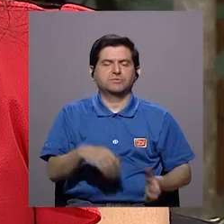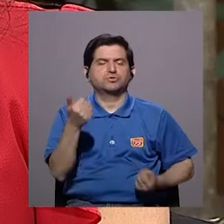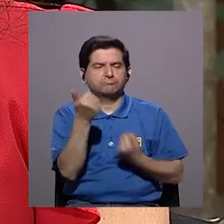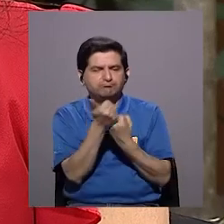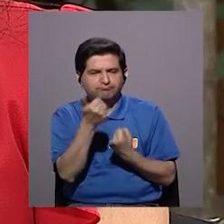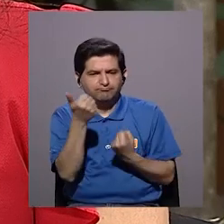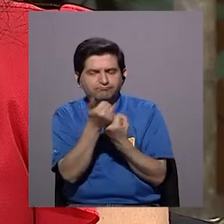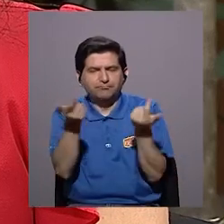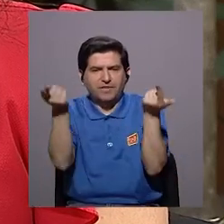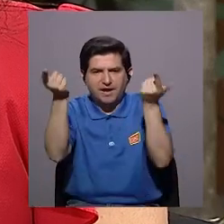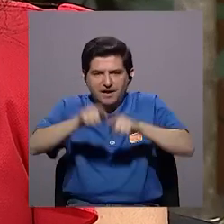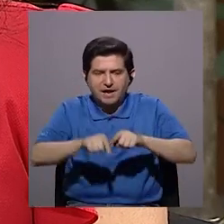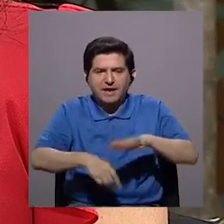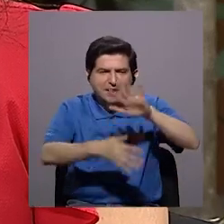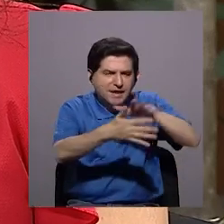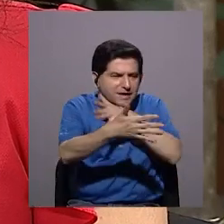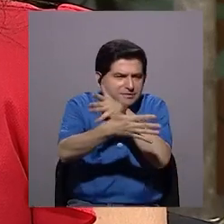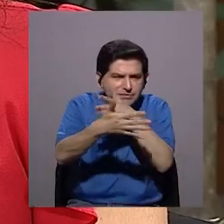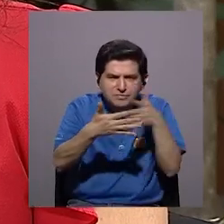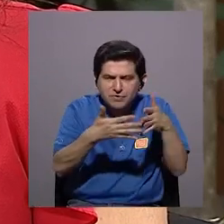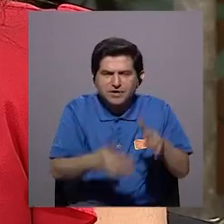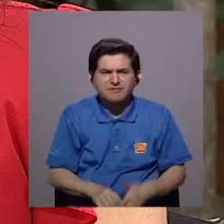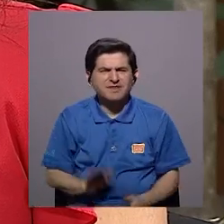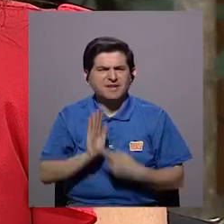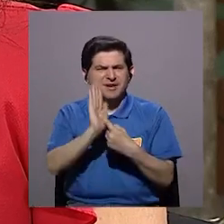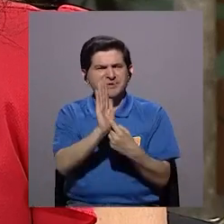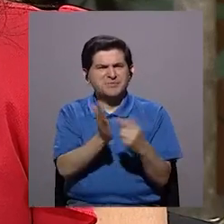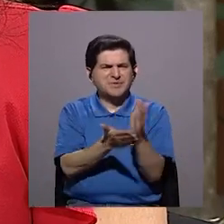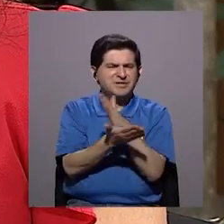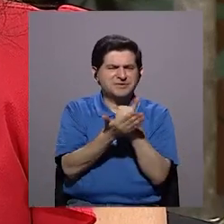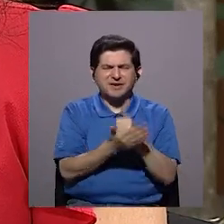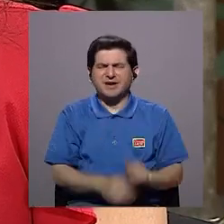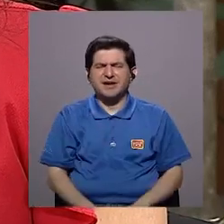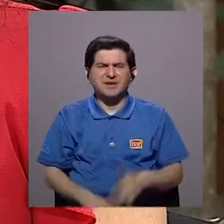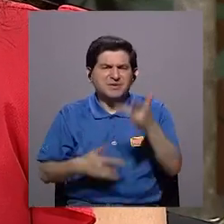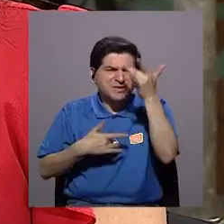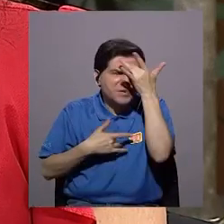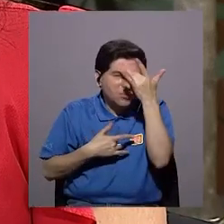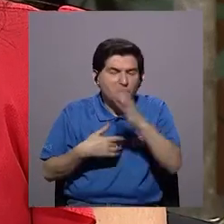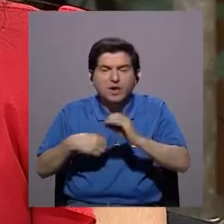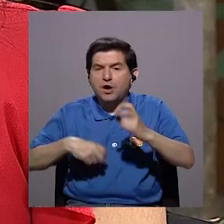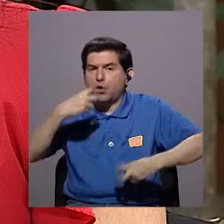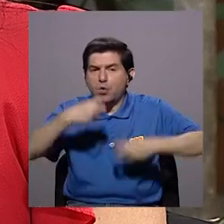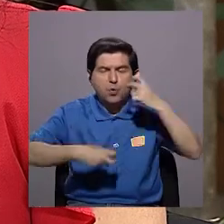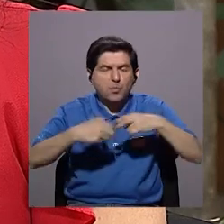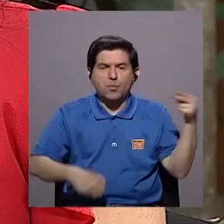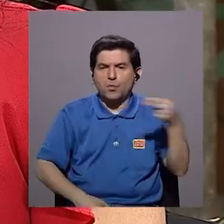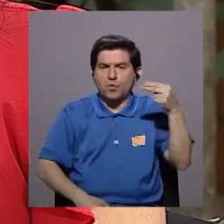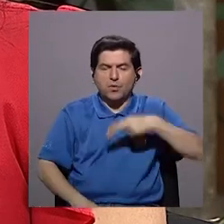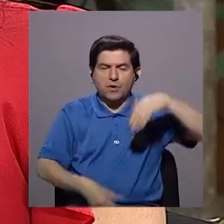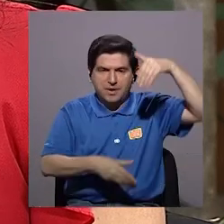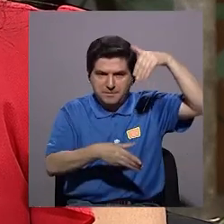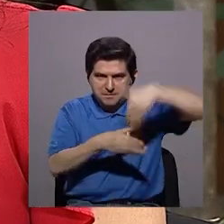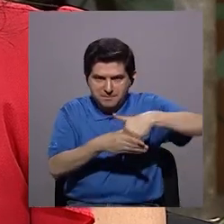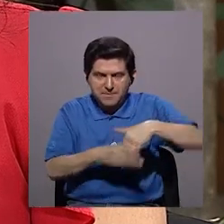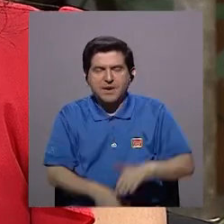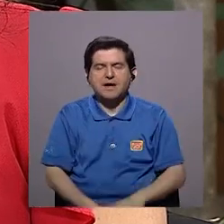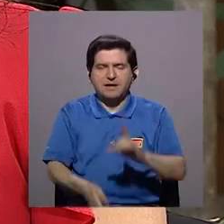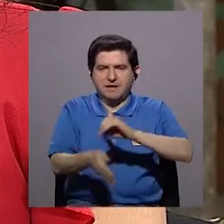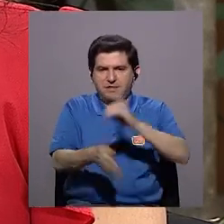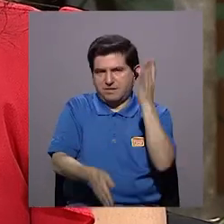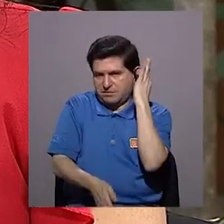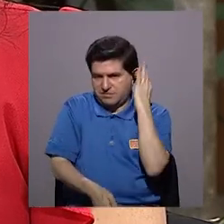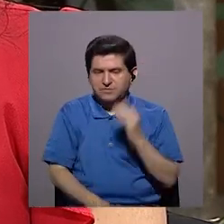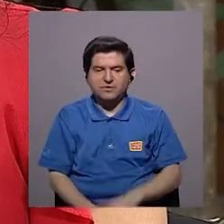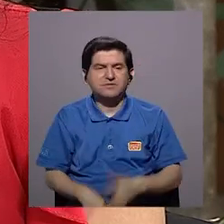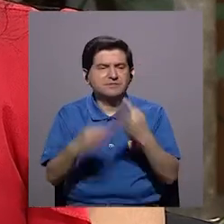ahí es apoyarlos en los casos donde hay gráficas que nos reflejen alguna enfermedad o algún problema endocrino, donde hay que intervenir a nivel